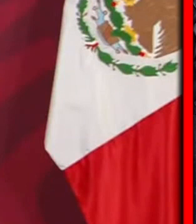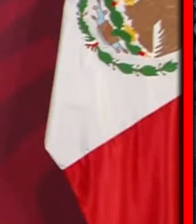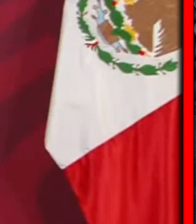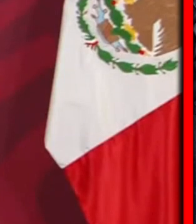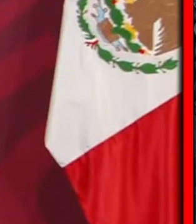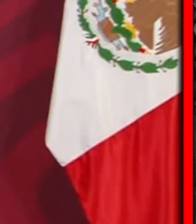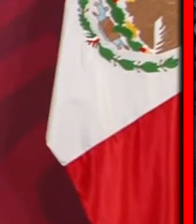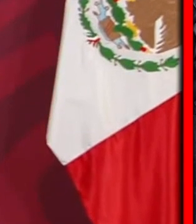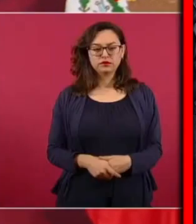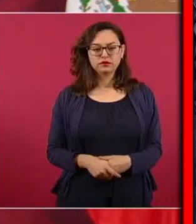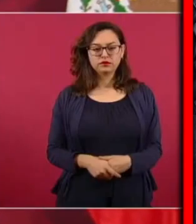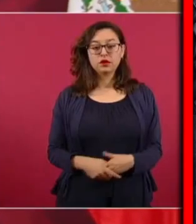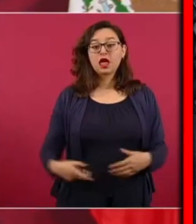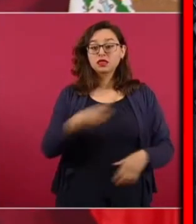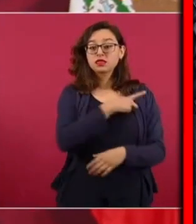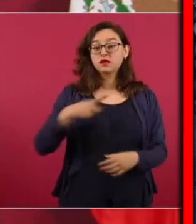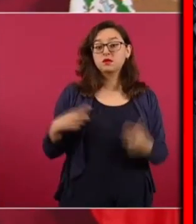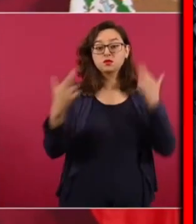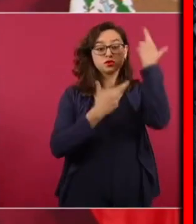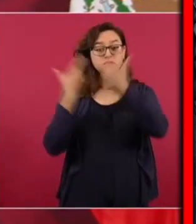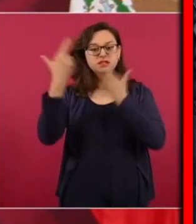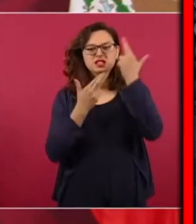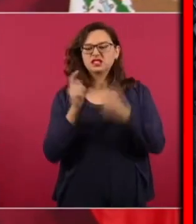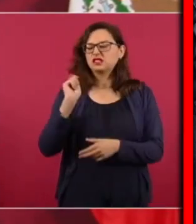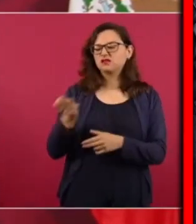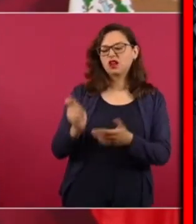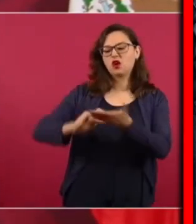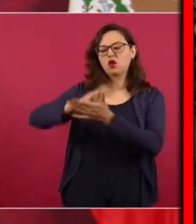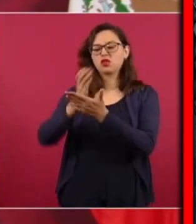casi la mitad del territorio nacional